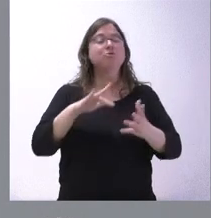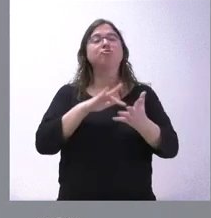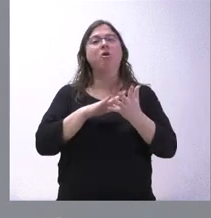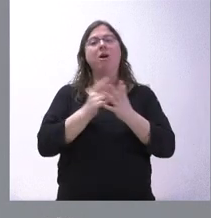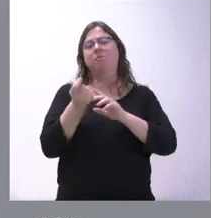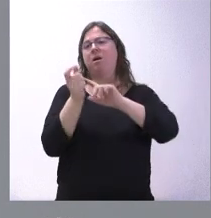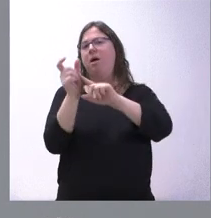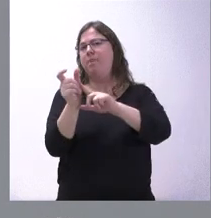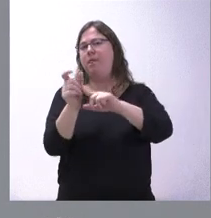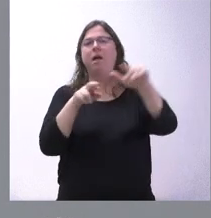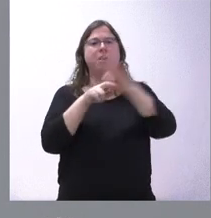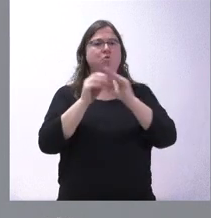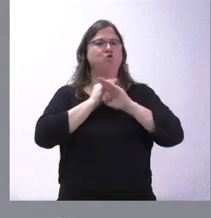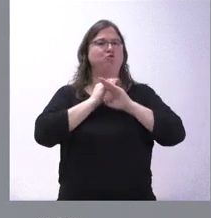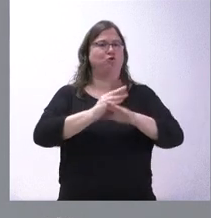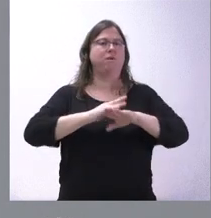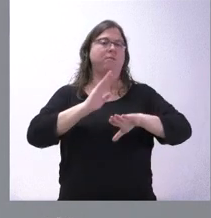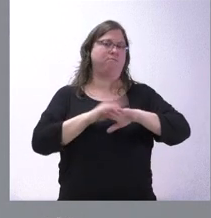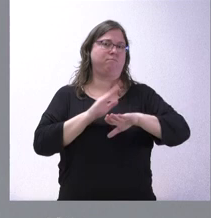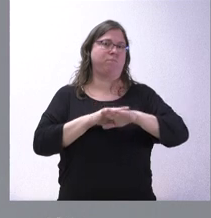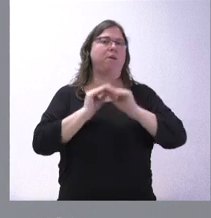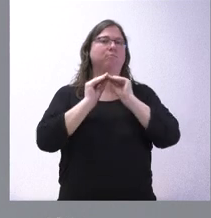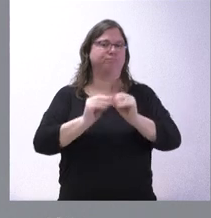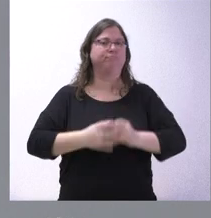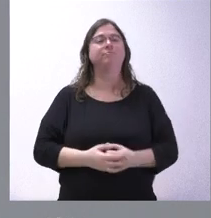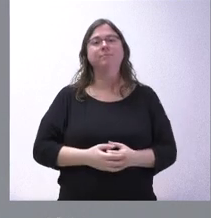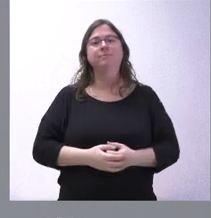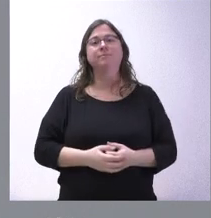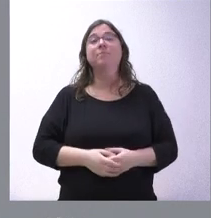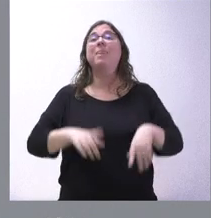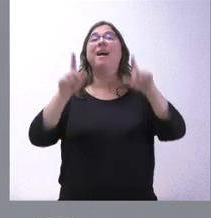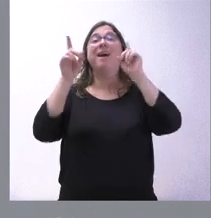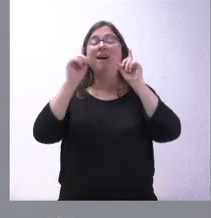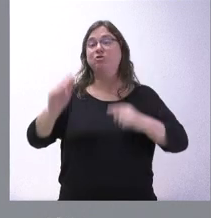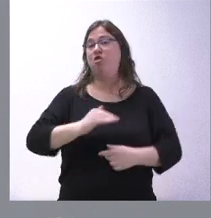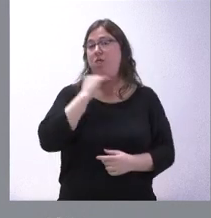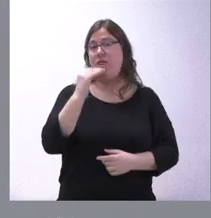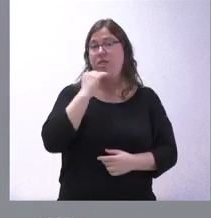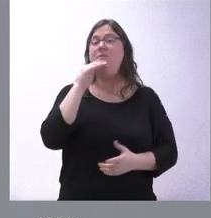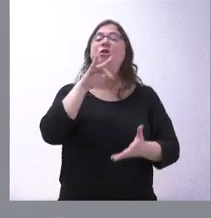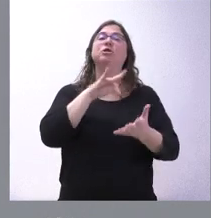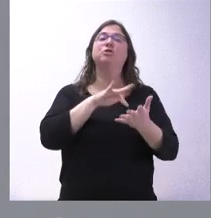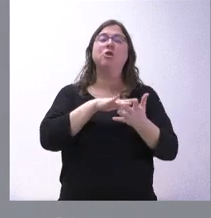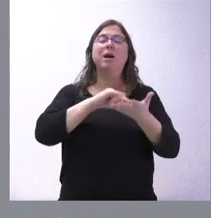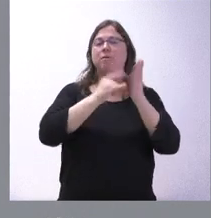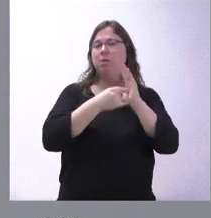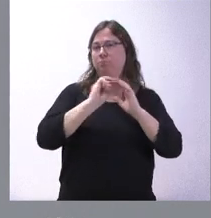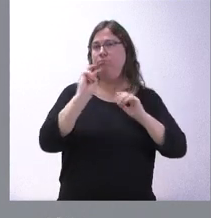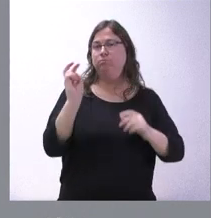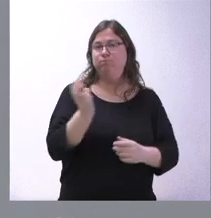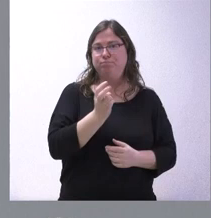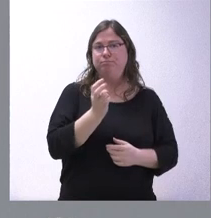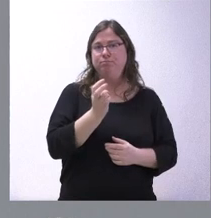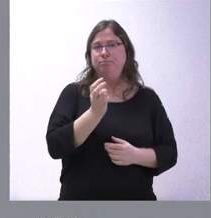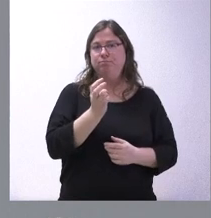y recursos suficientes para poderlo llevar a cabo. En el caso de Zamora, concurren a la vez varios planes en este momento. Ya